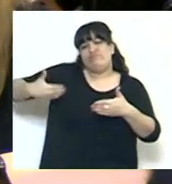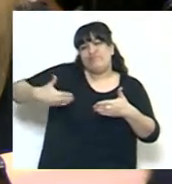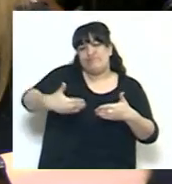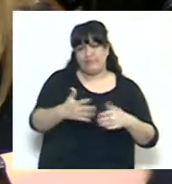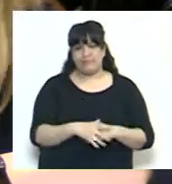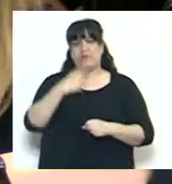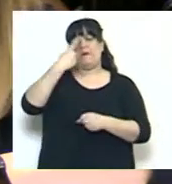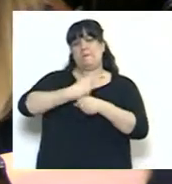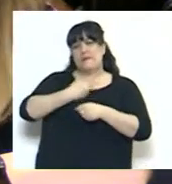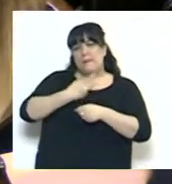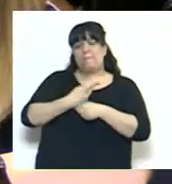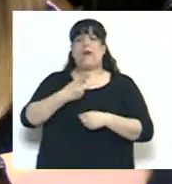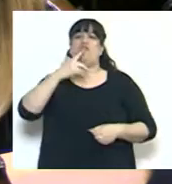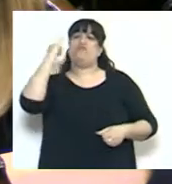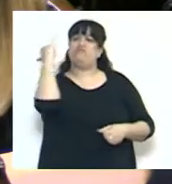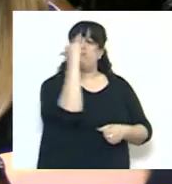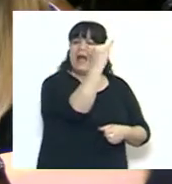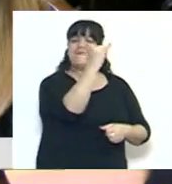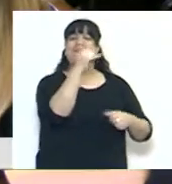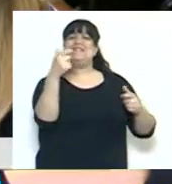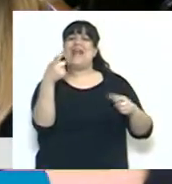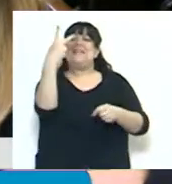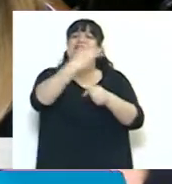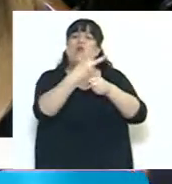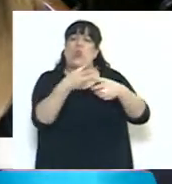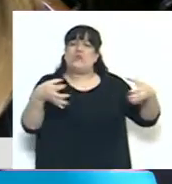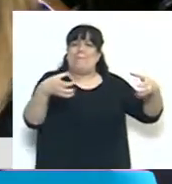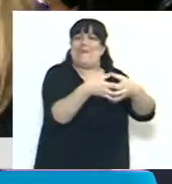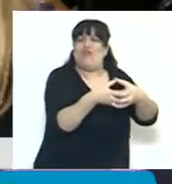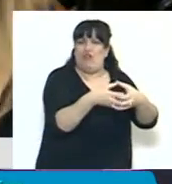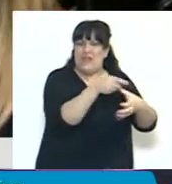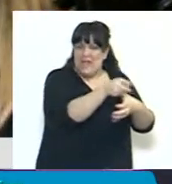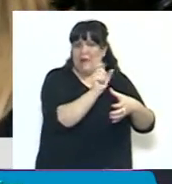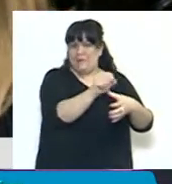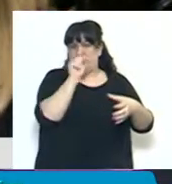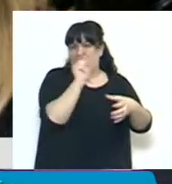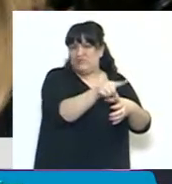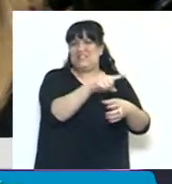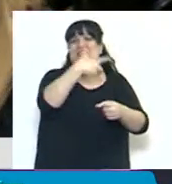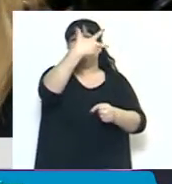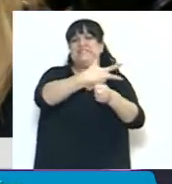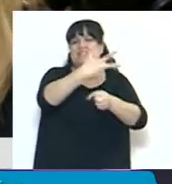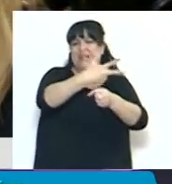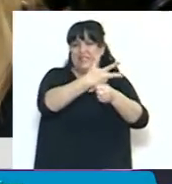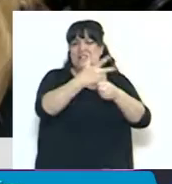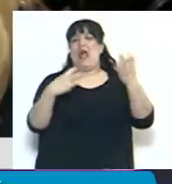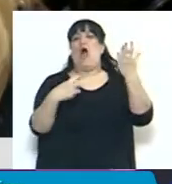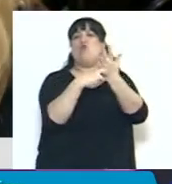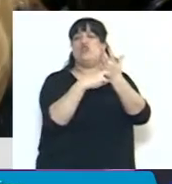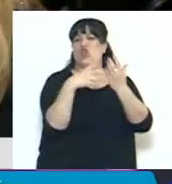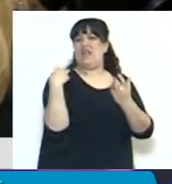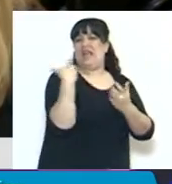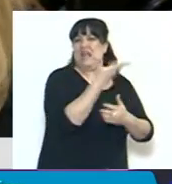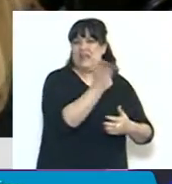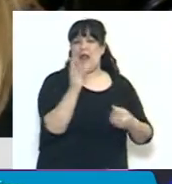Primero se lo comuniqué a la segunda minoría, que es quien le corresponde el tercer lugar en la Auditoría General porque están